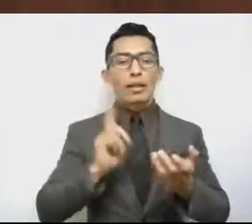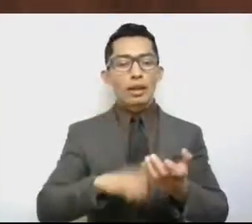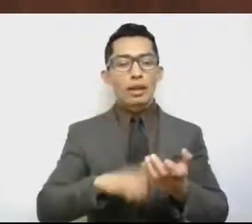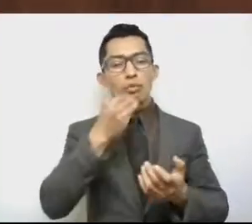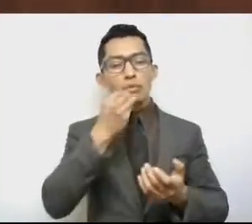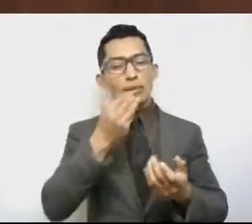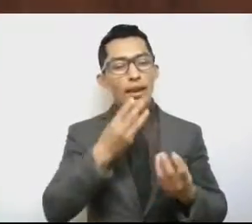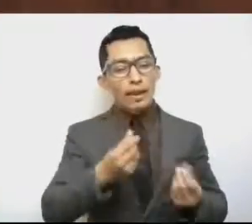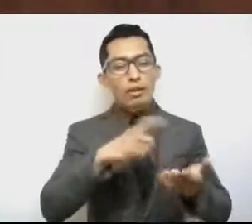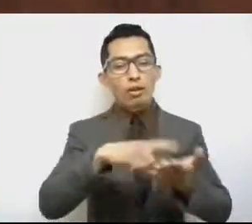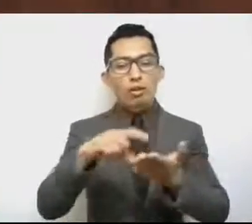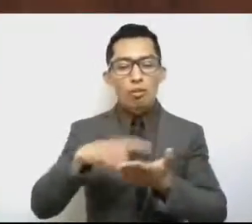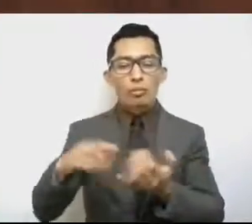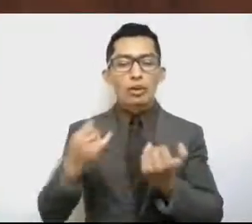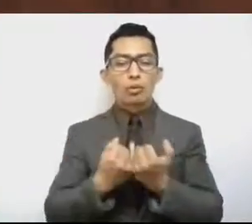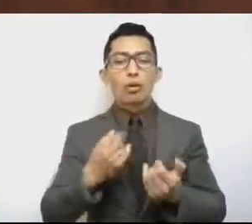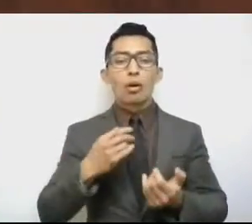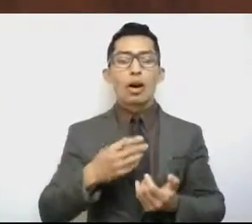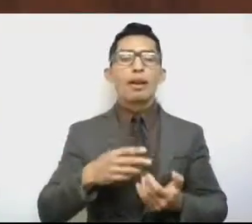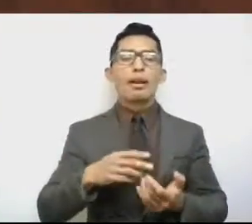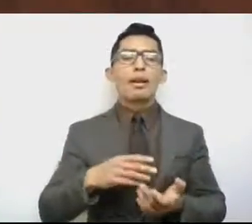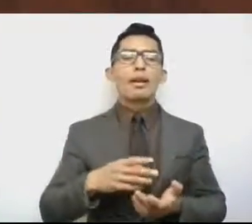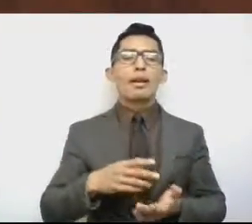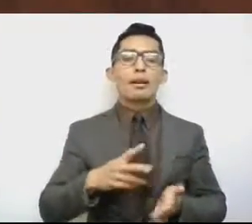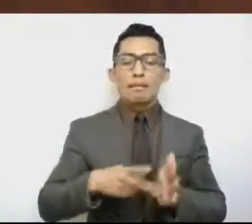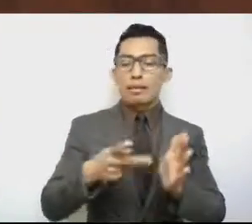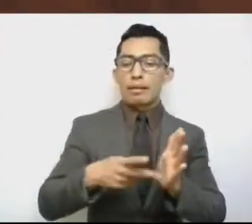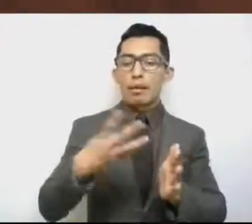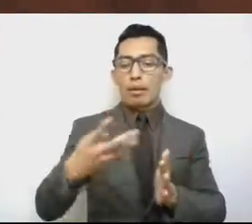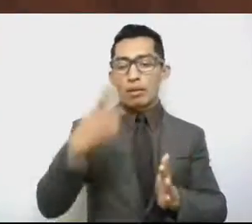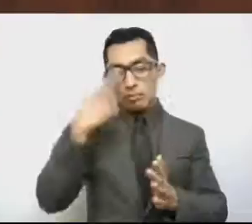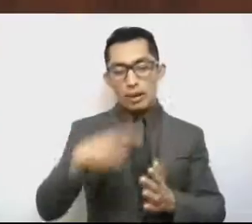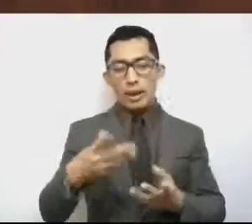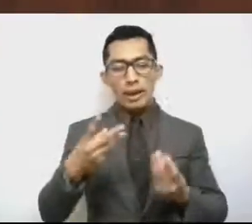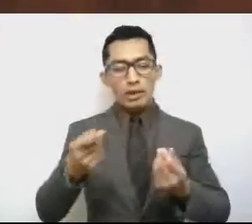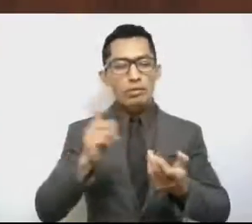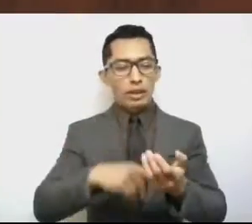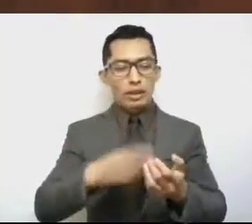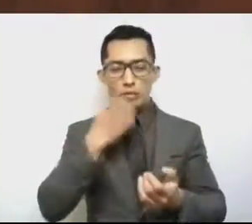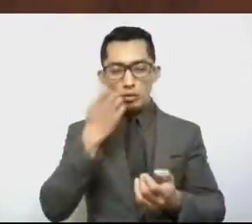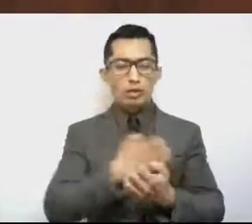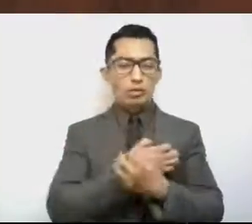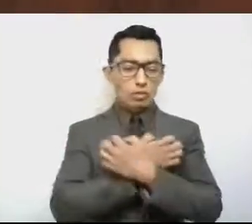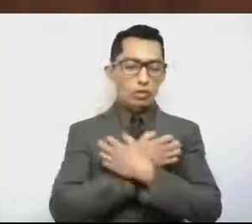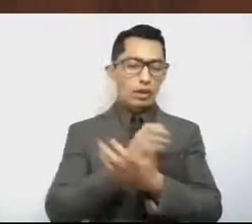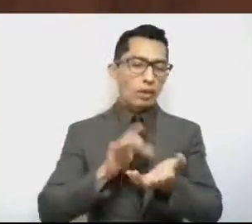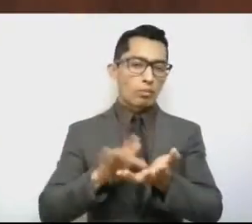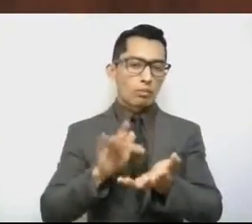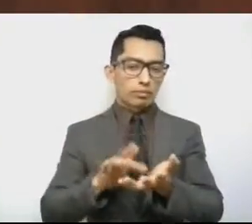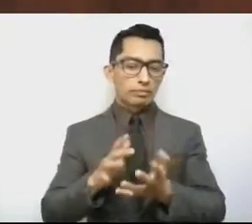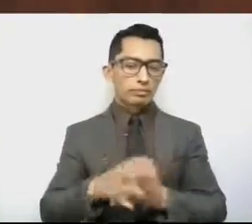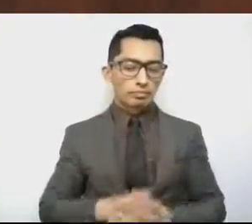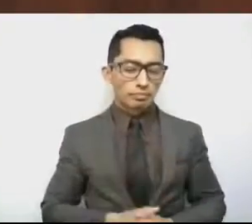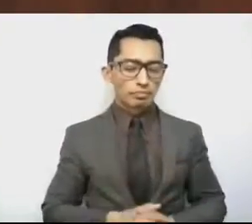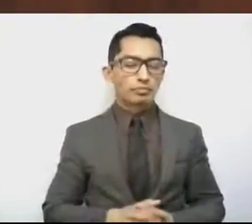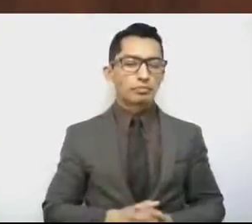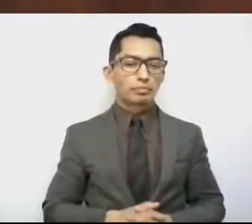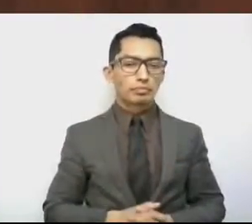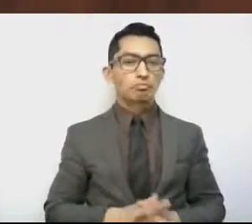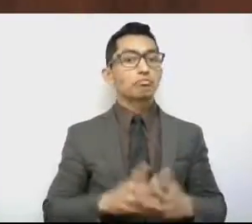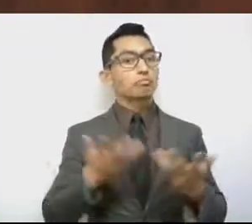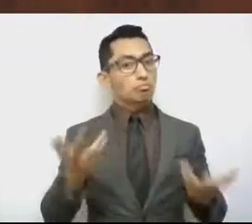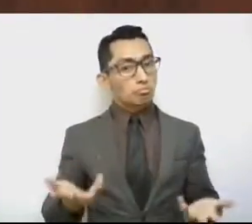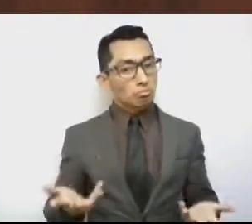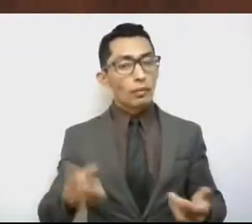y equivale a cuatro veces el gasto en educación. Como se puede advertir, las mujeres